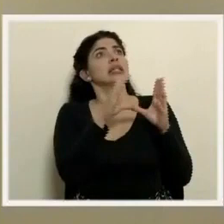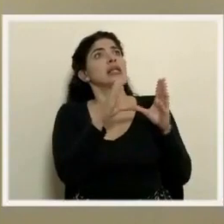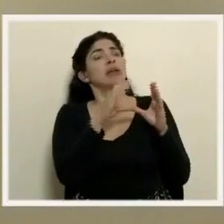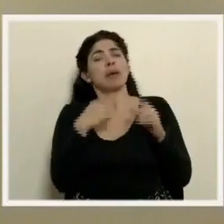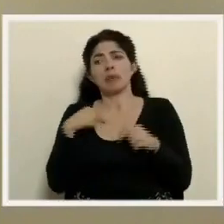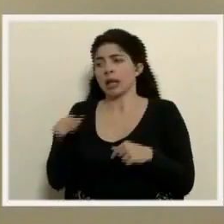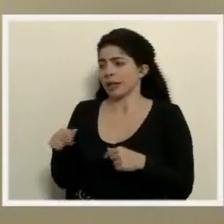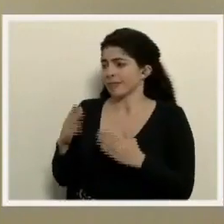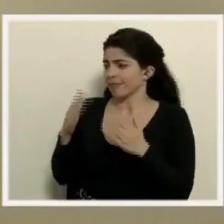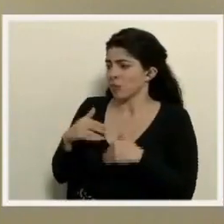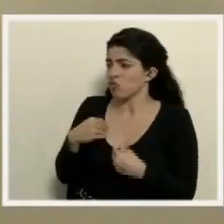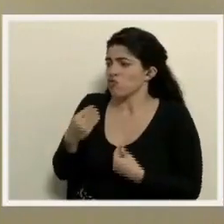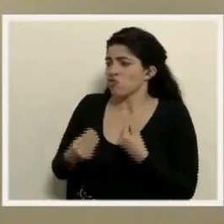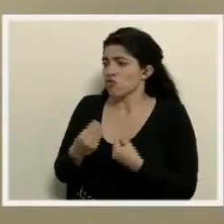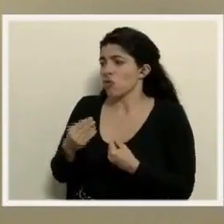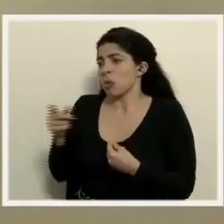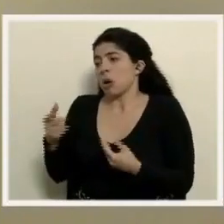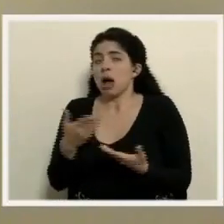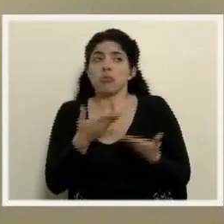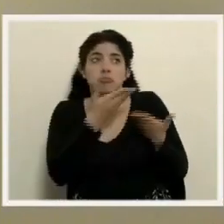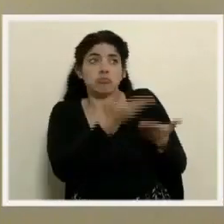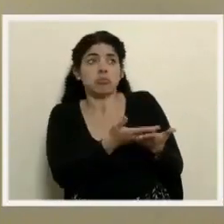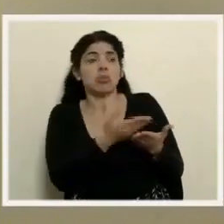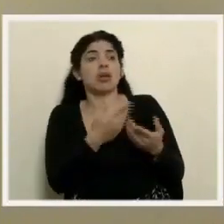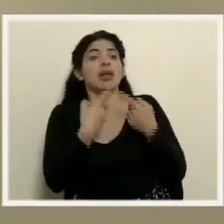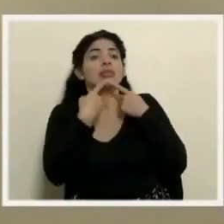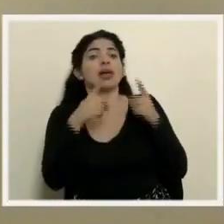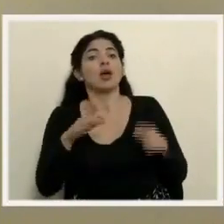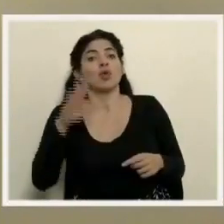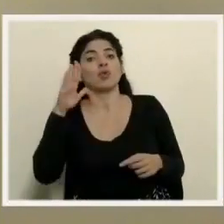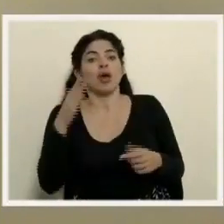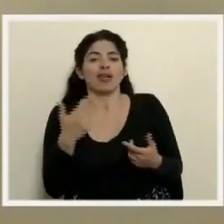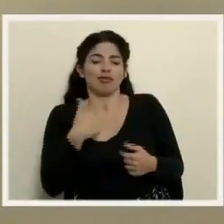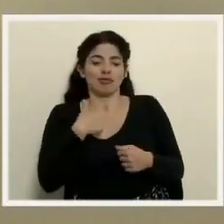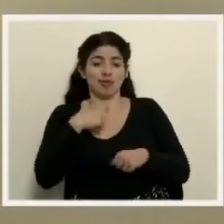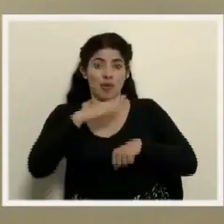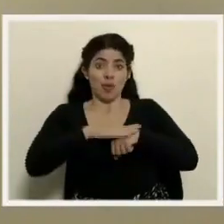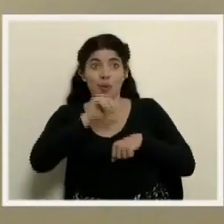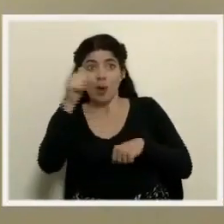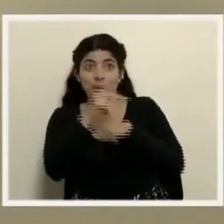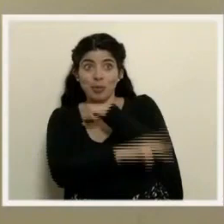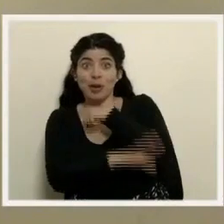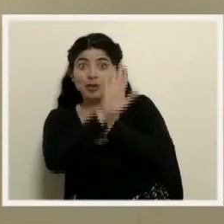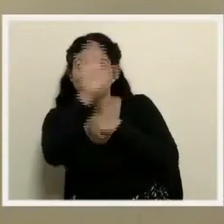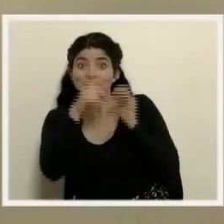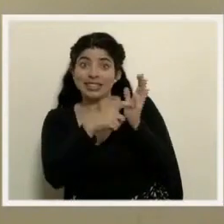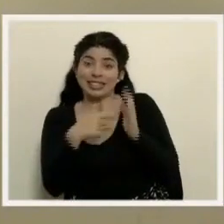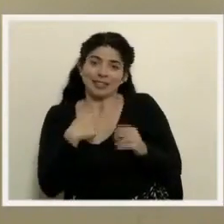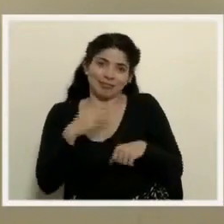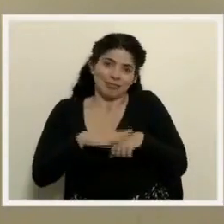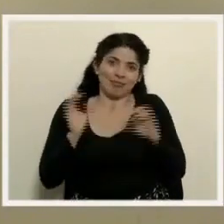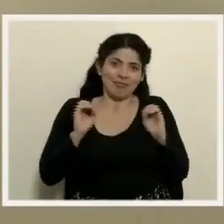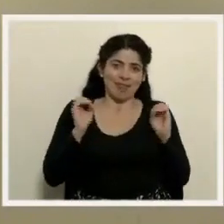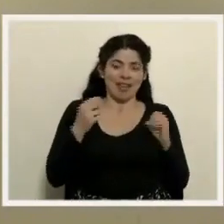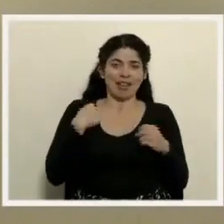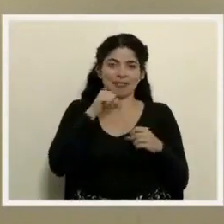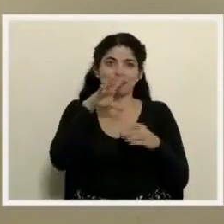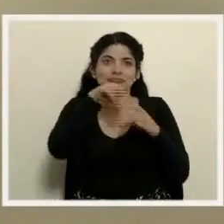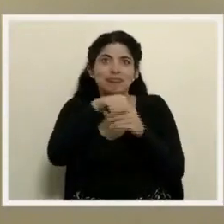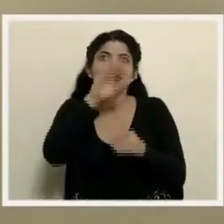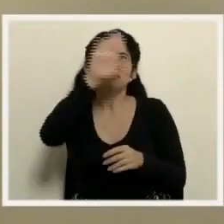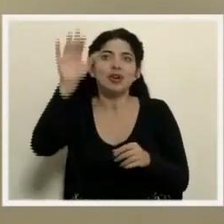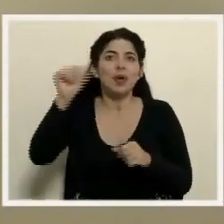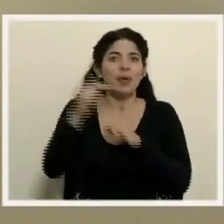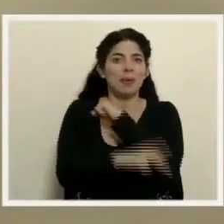también es claro que nosotros tampoco somos responsables de los requisitos que ponen otros países, ¿verdad? En eso no tenemos injerencia de decirle